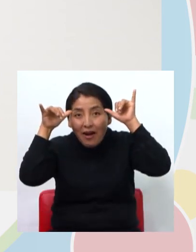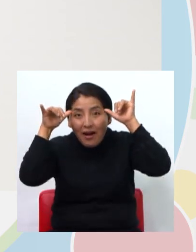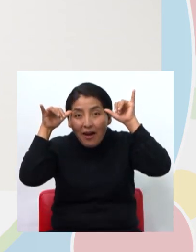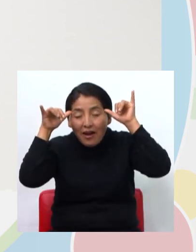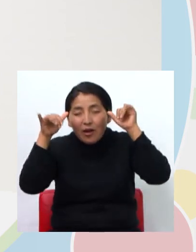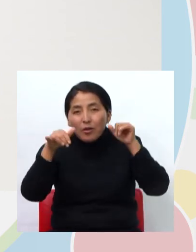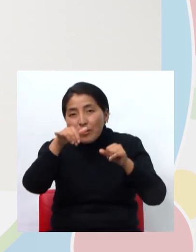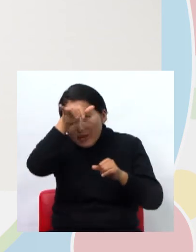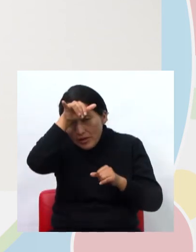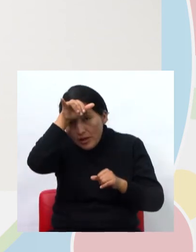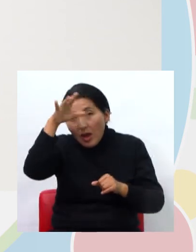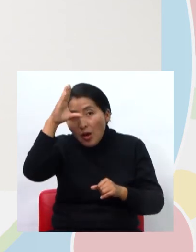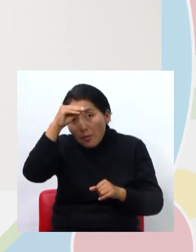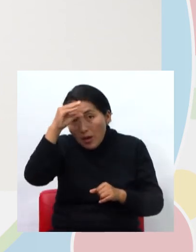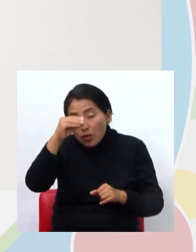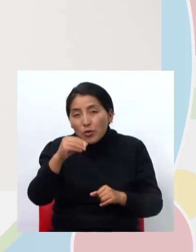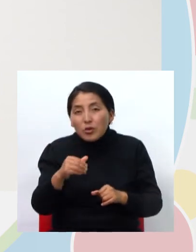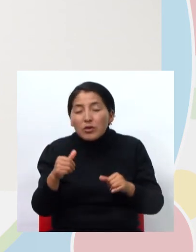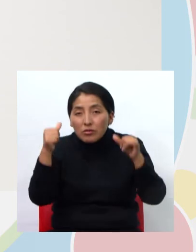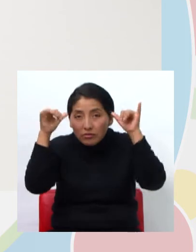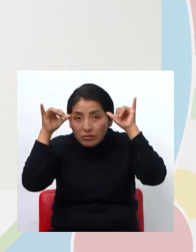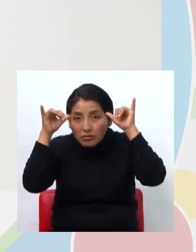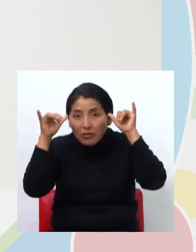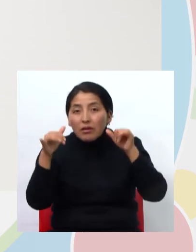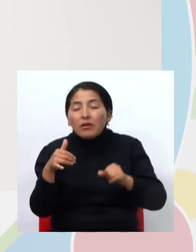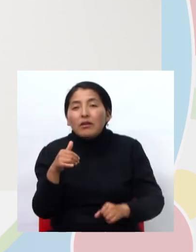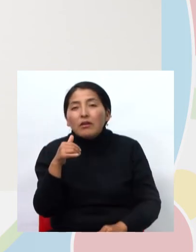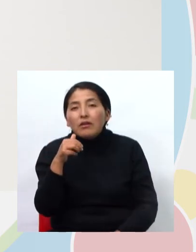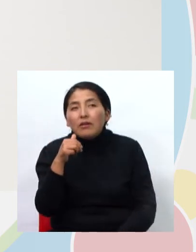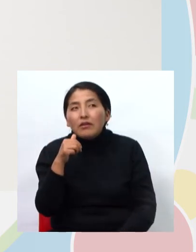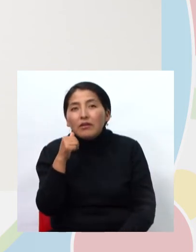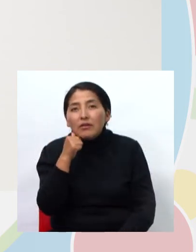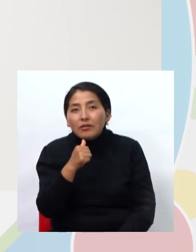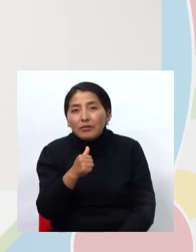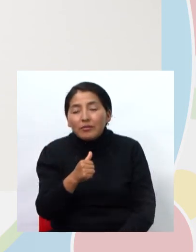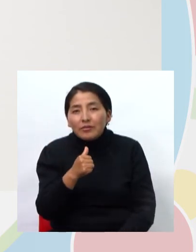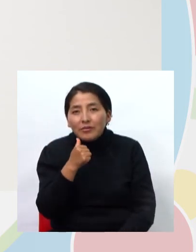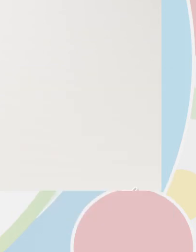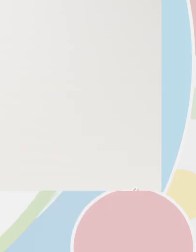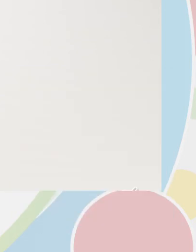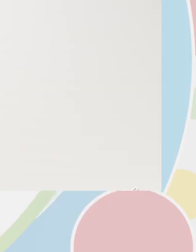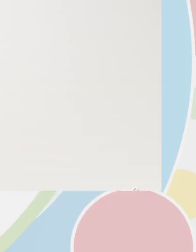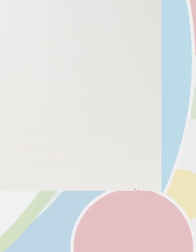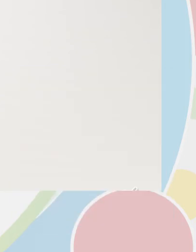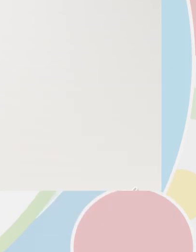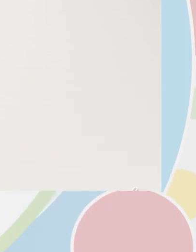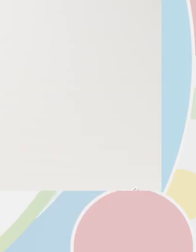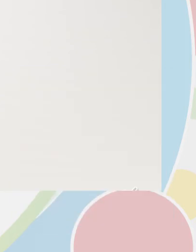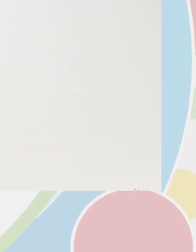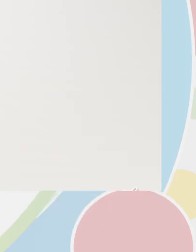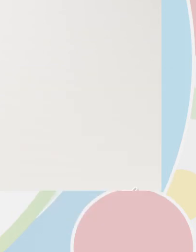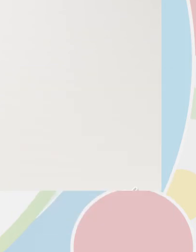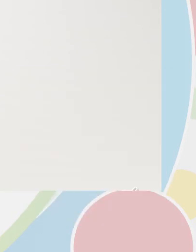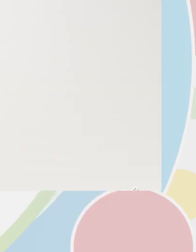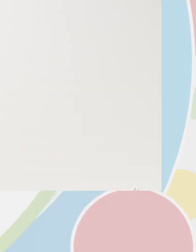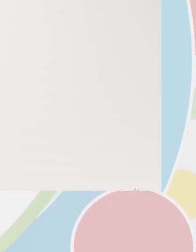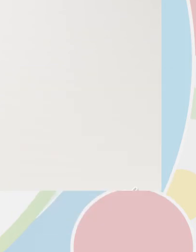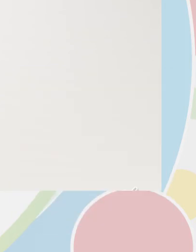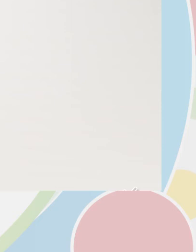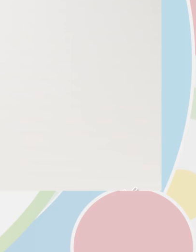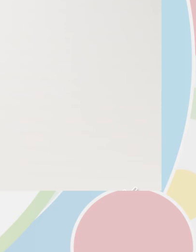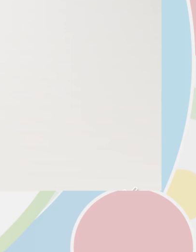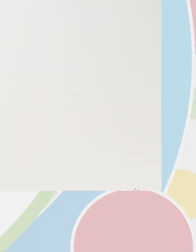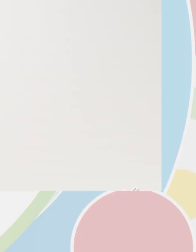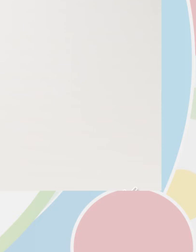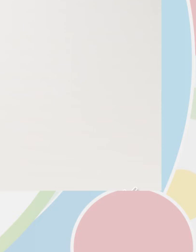vaca. Correcto. Veamos unos dos ejemplos más. Apuesto que reconocen a esa imagen.